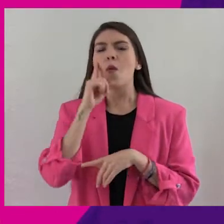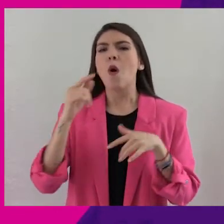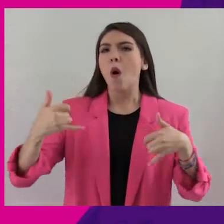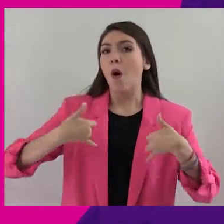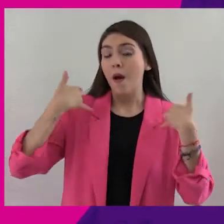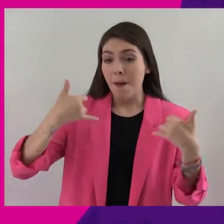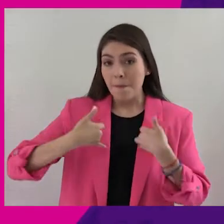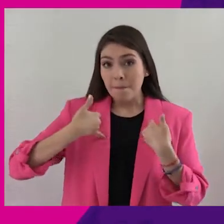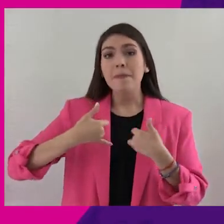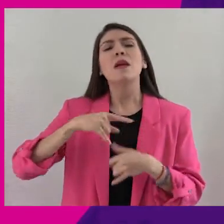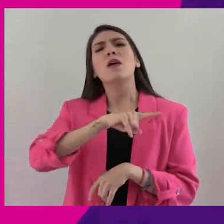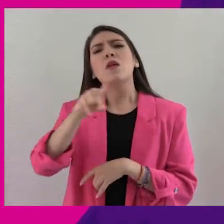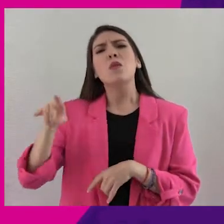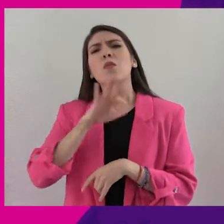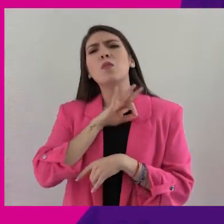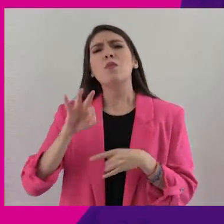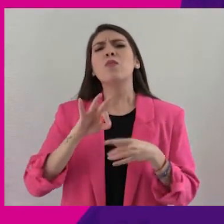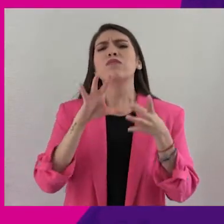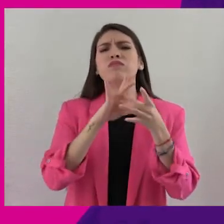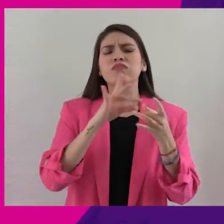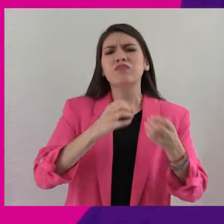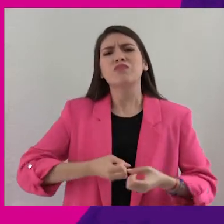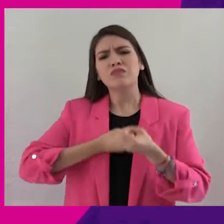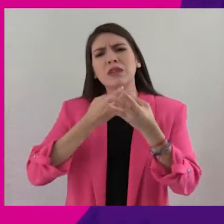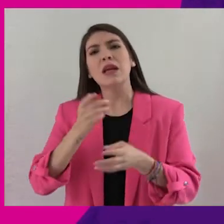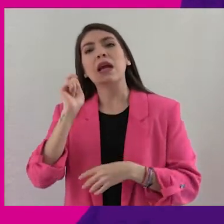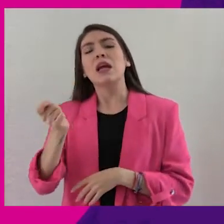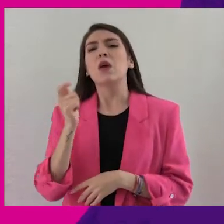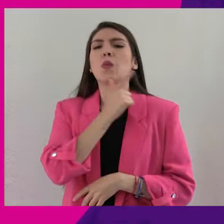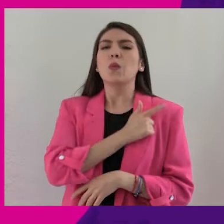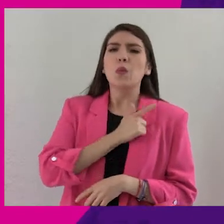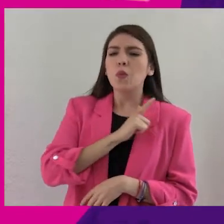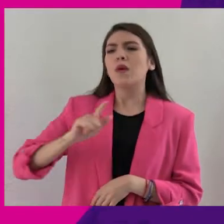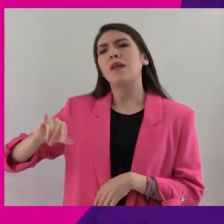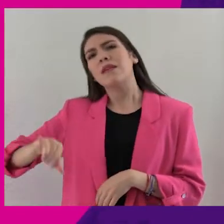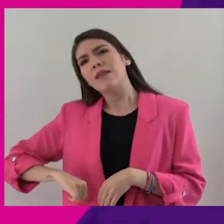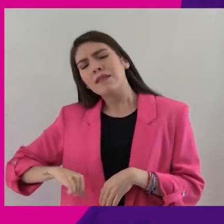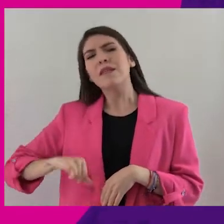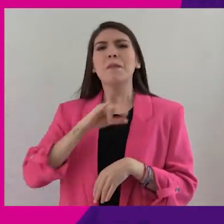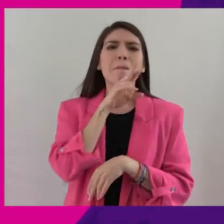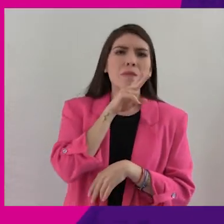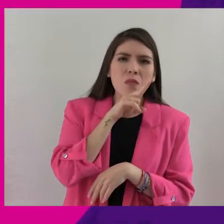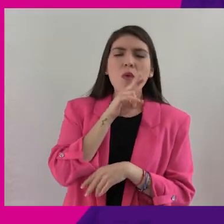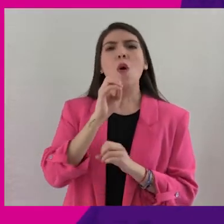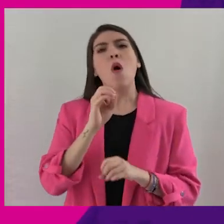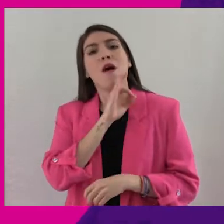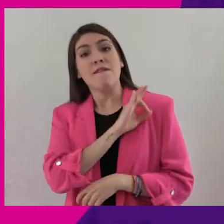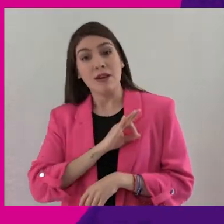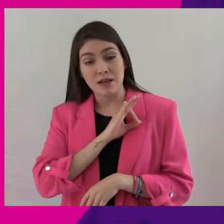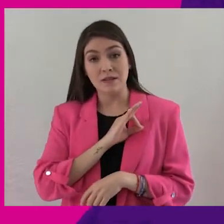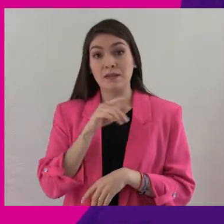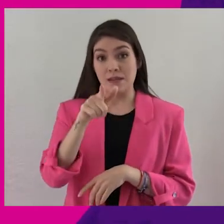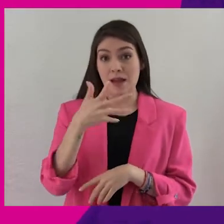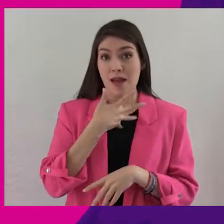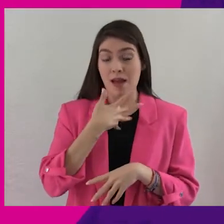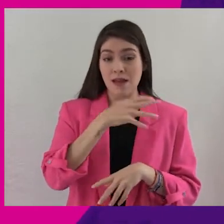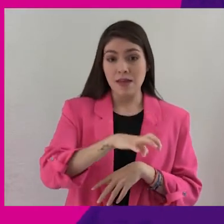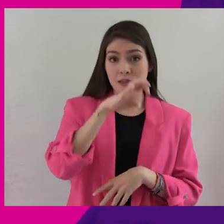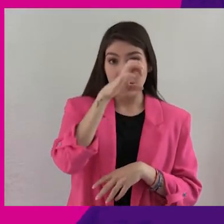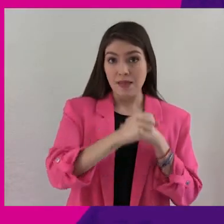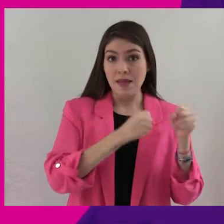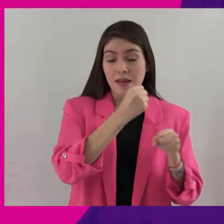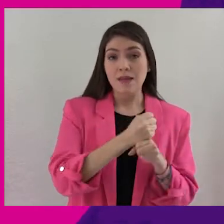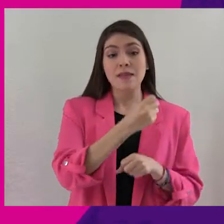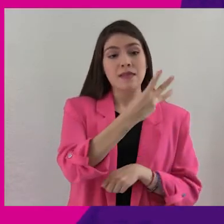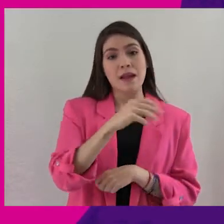niños y adolescentes. Para que podamos decir lo que nos gusta, nos interesa, nos preocupa y nos hace felices. Así que, si tienes